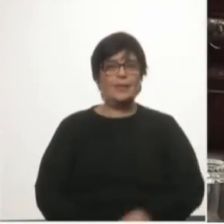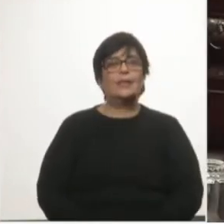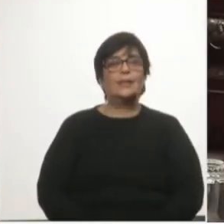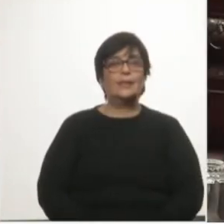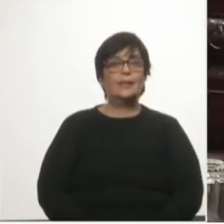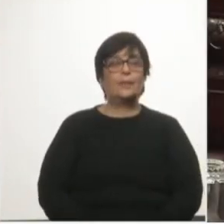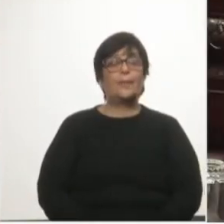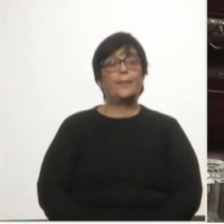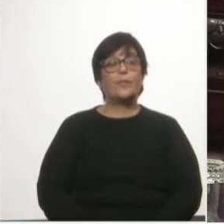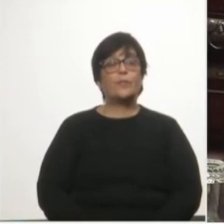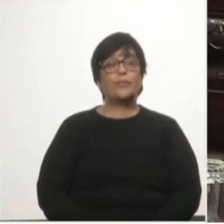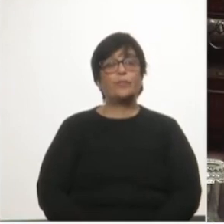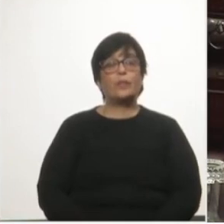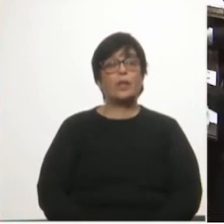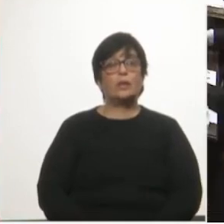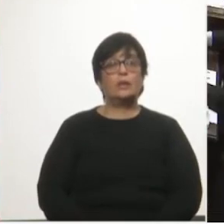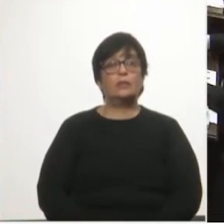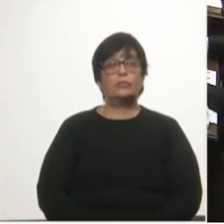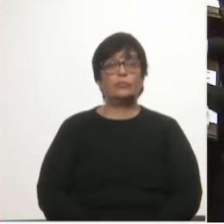expresar